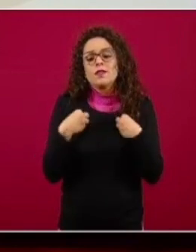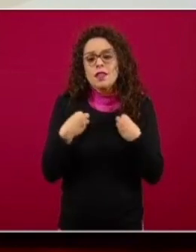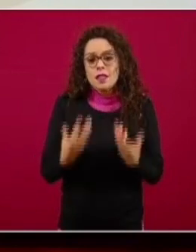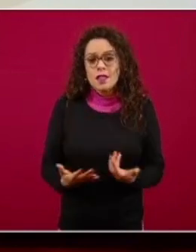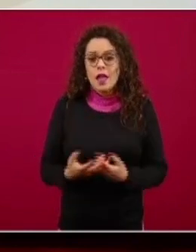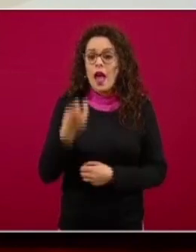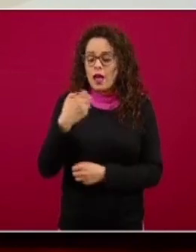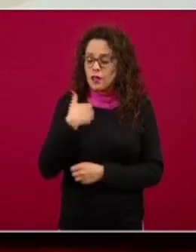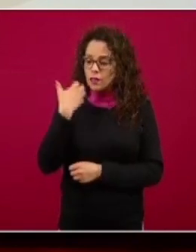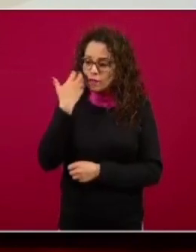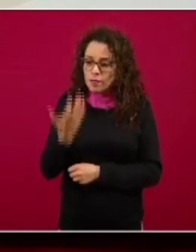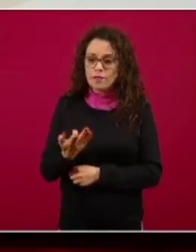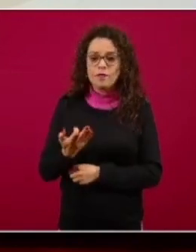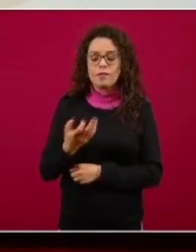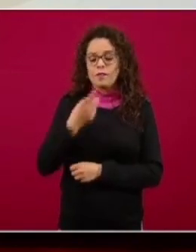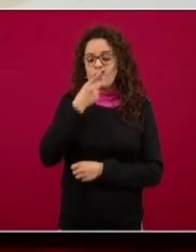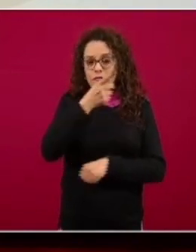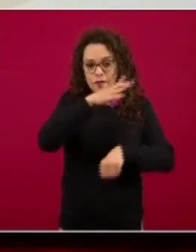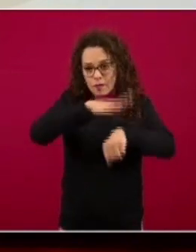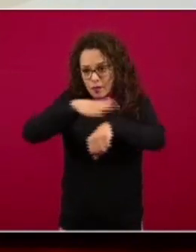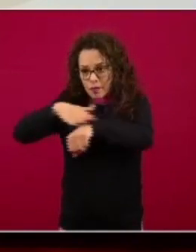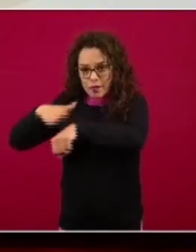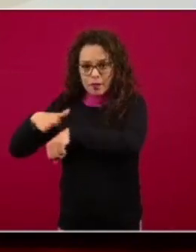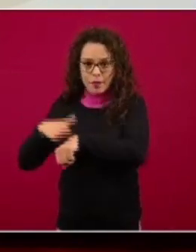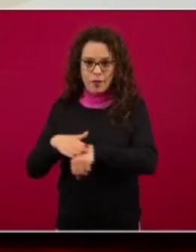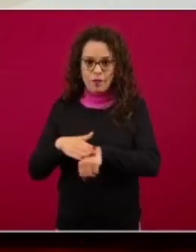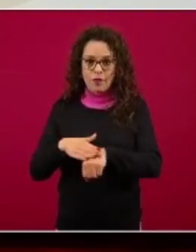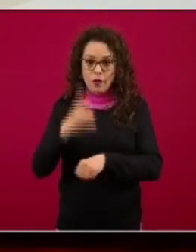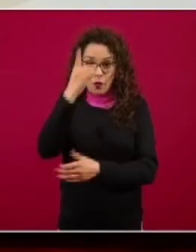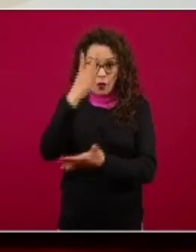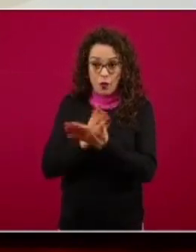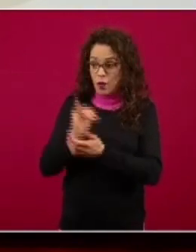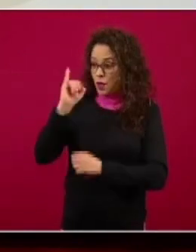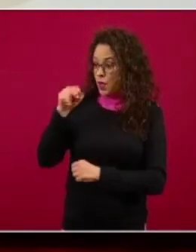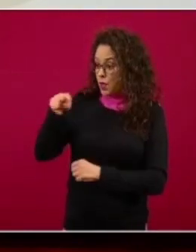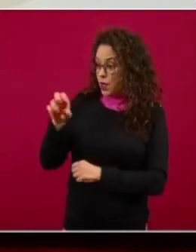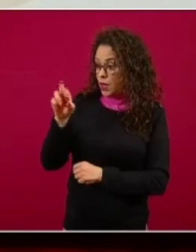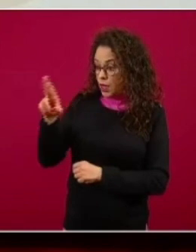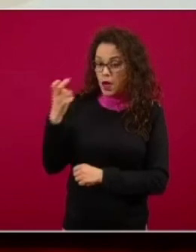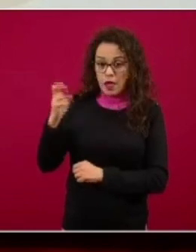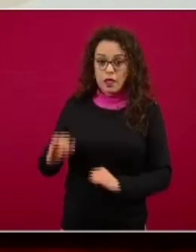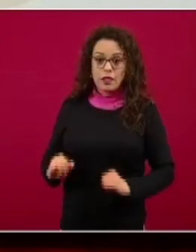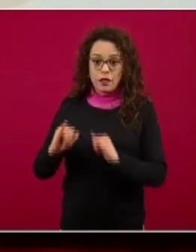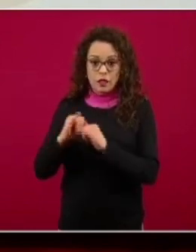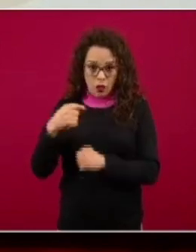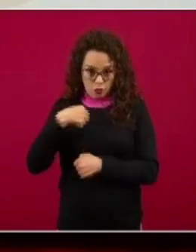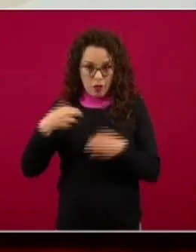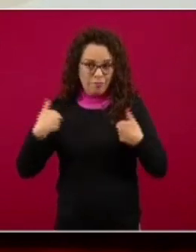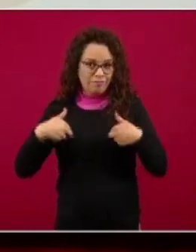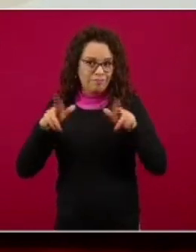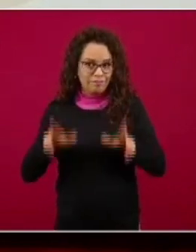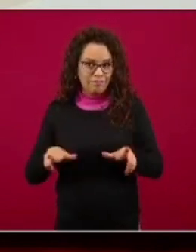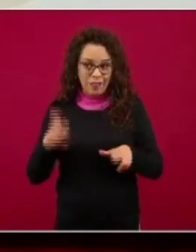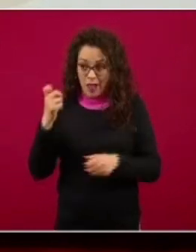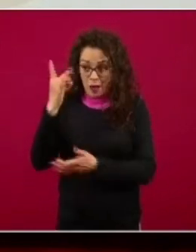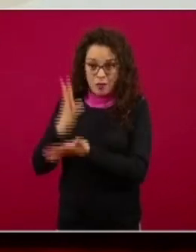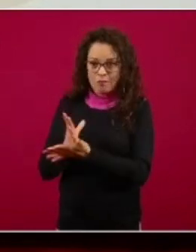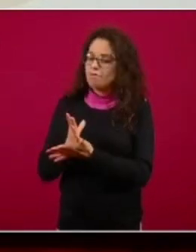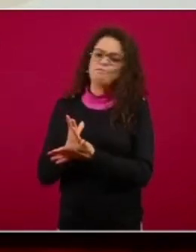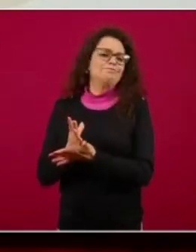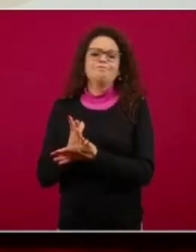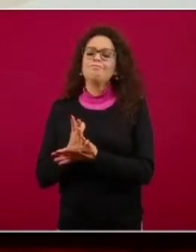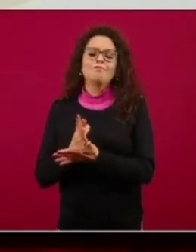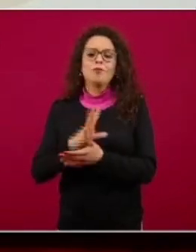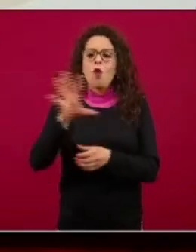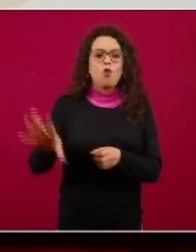desde el interior de los hospitales, no sólo desde el INER, que es el instituto que yo represento, sino de prácticamente